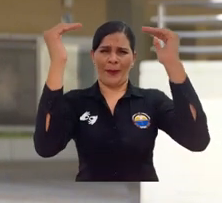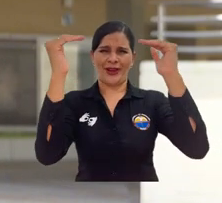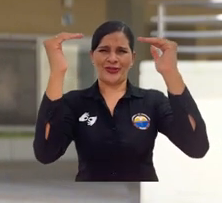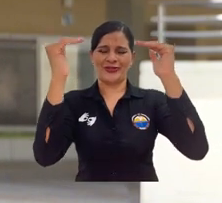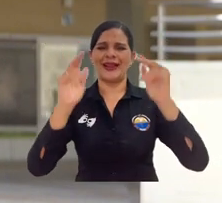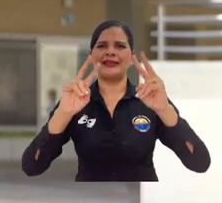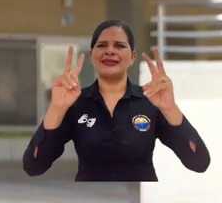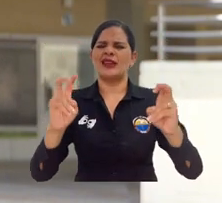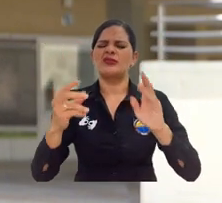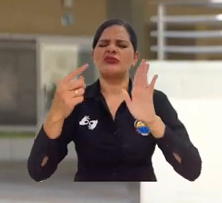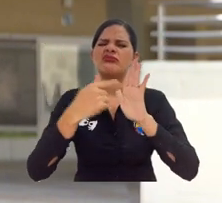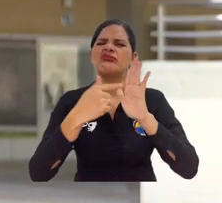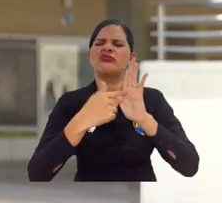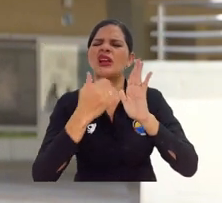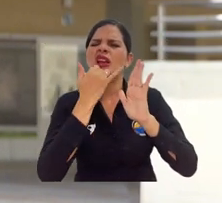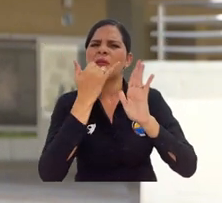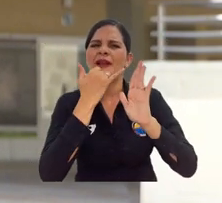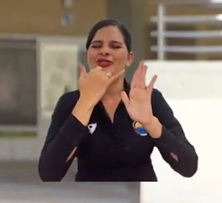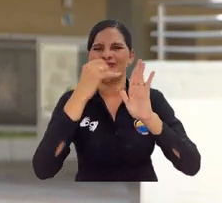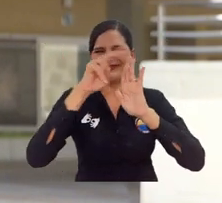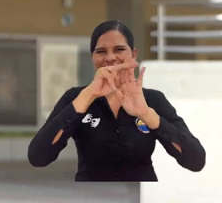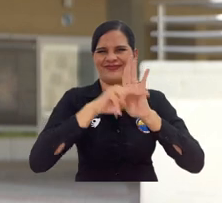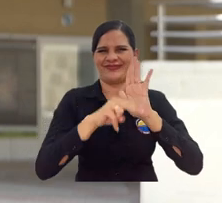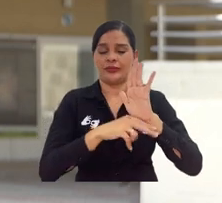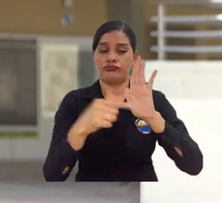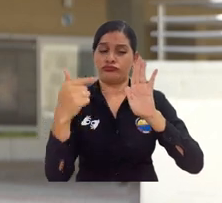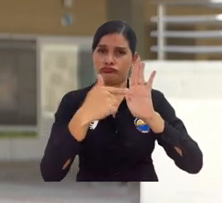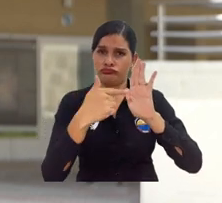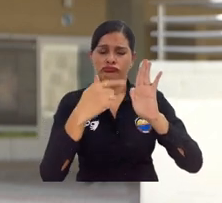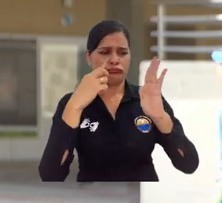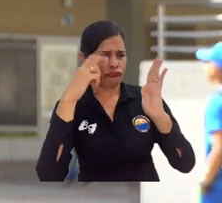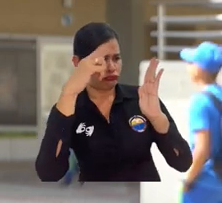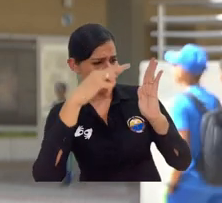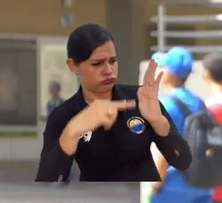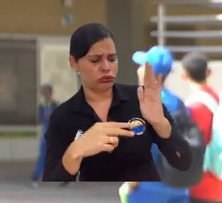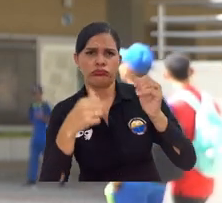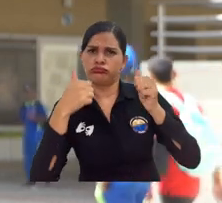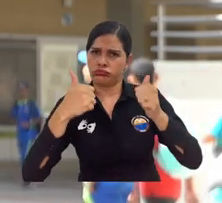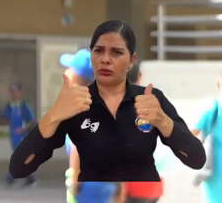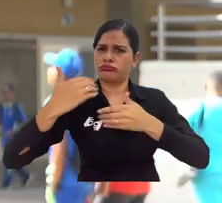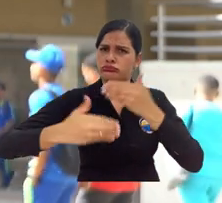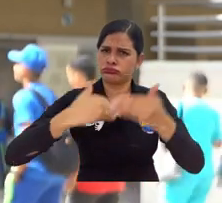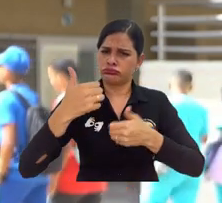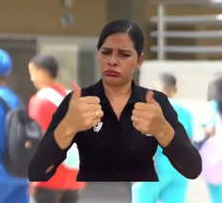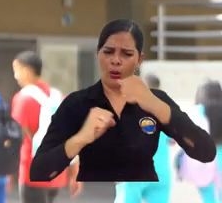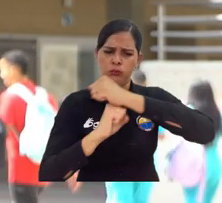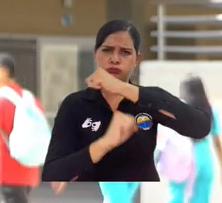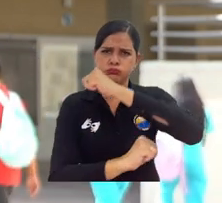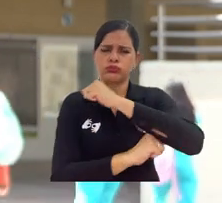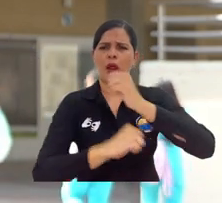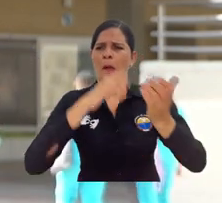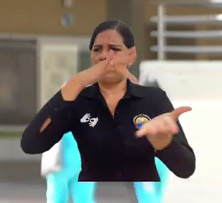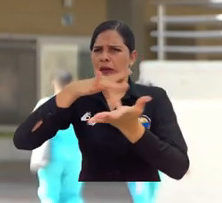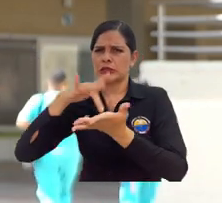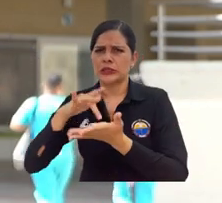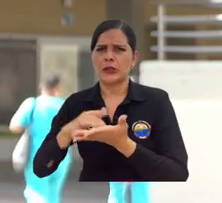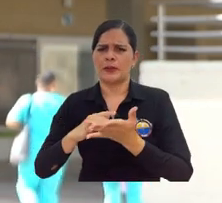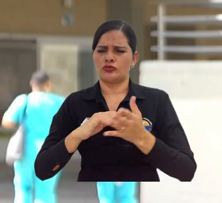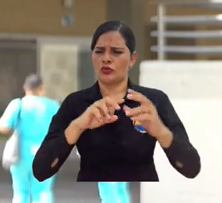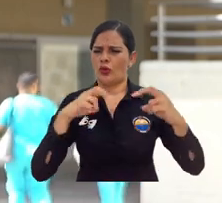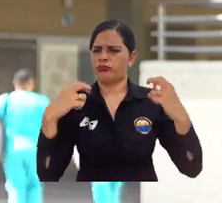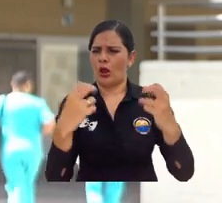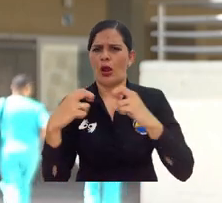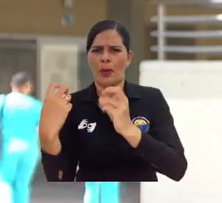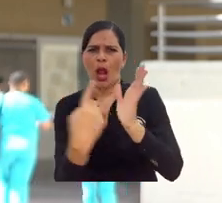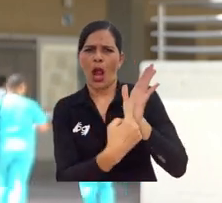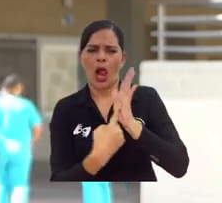realidad sobre la actualización de los estatutos, que es un estatuto íntegro, un estatuto de avanzada, construido con las bases, con la participación